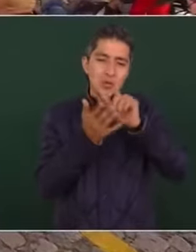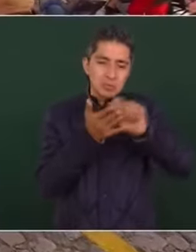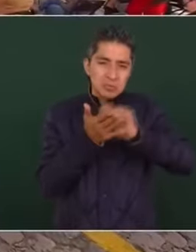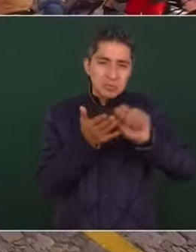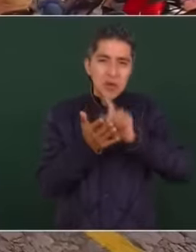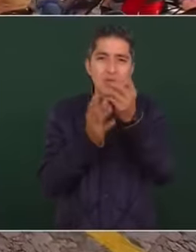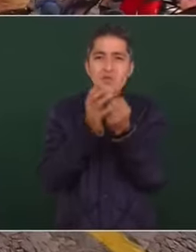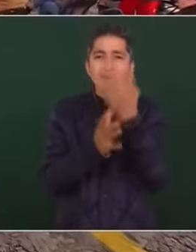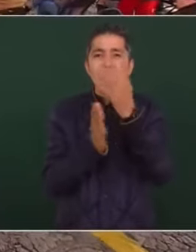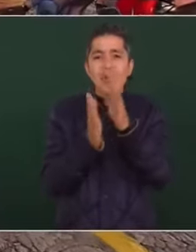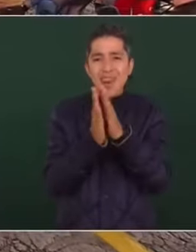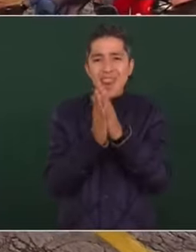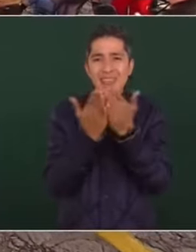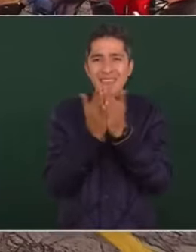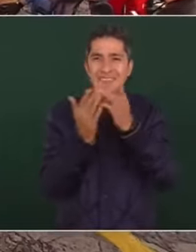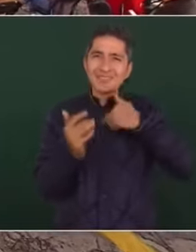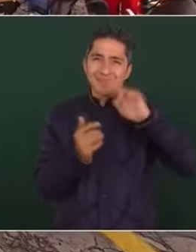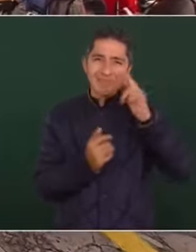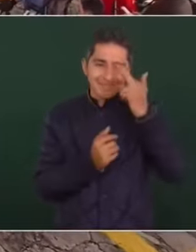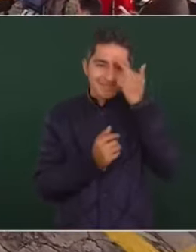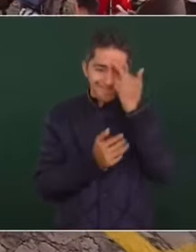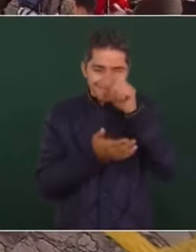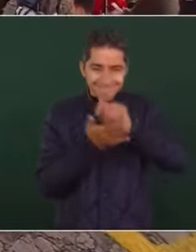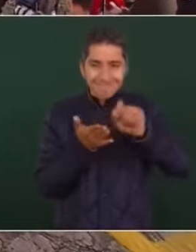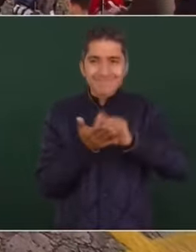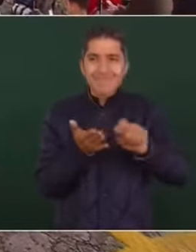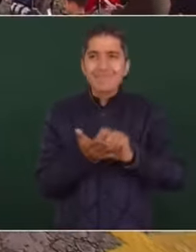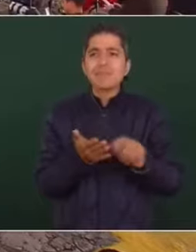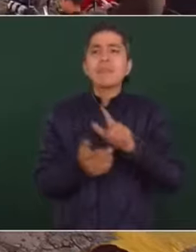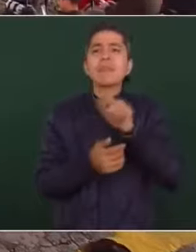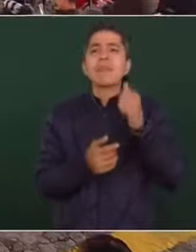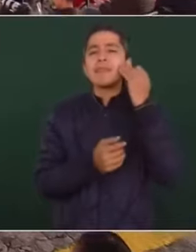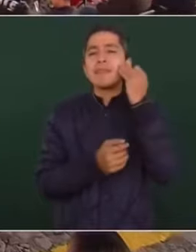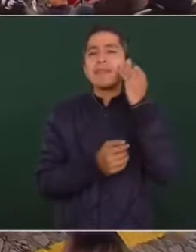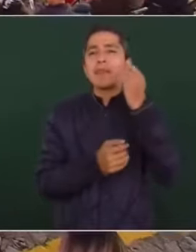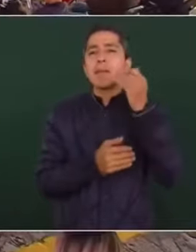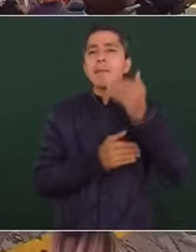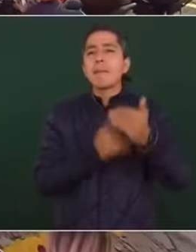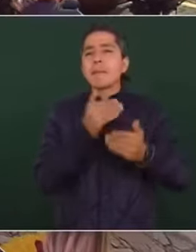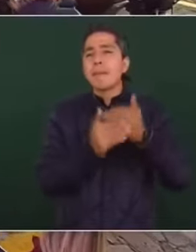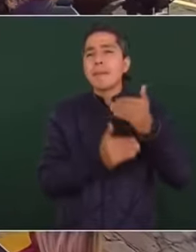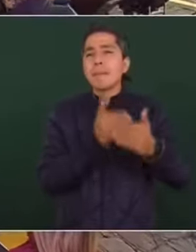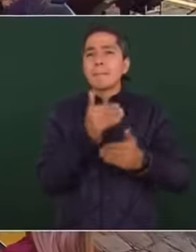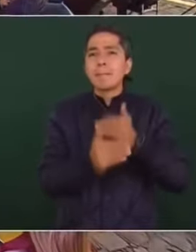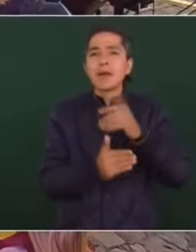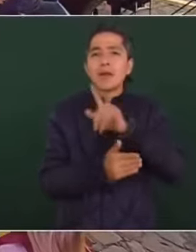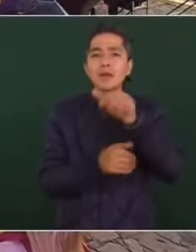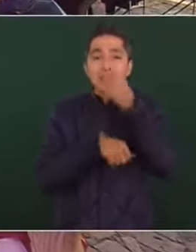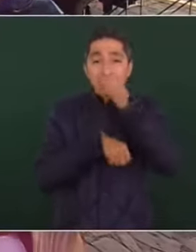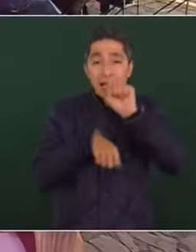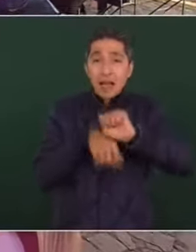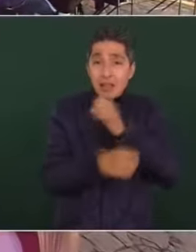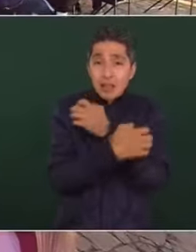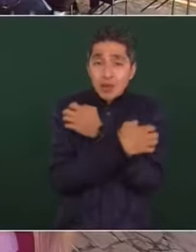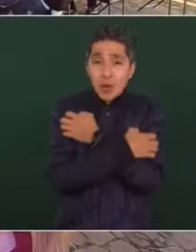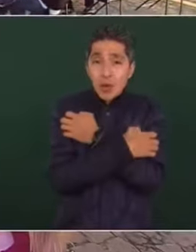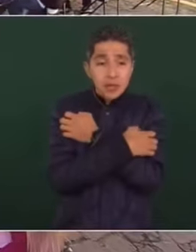libro lo recuerdo, pasa el tiempo, se convierte en secretario de Educación,